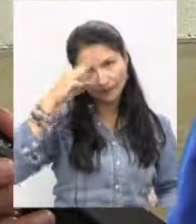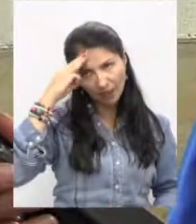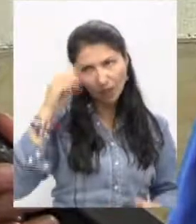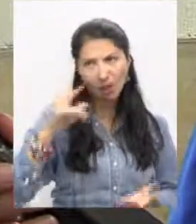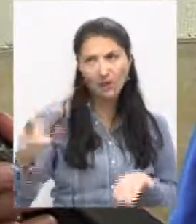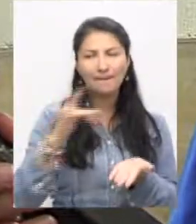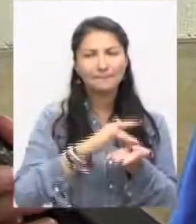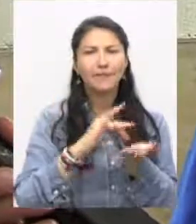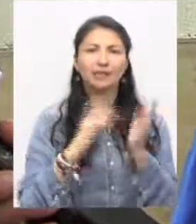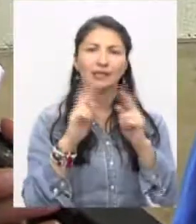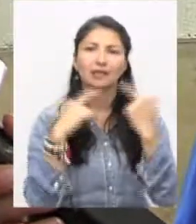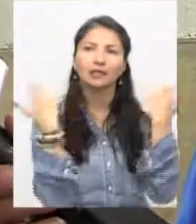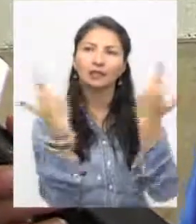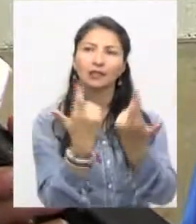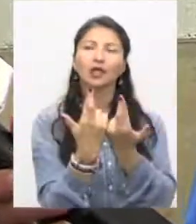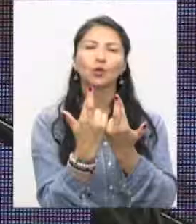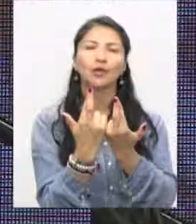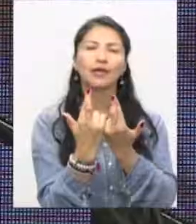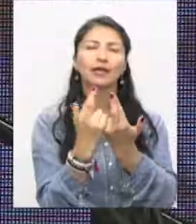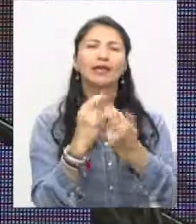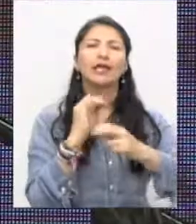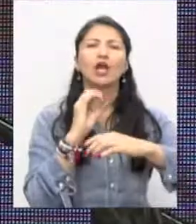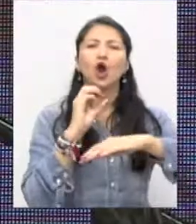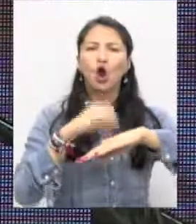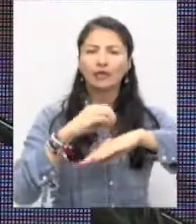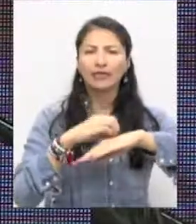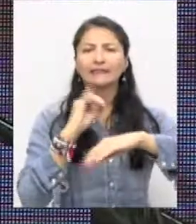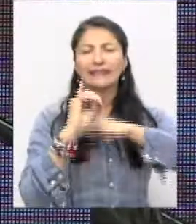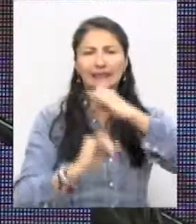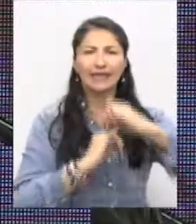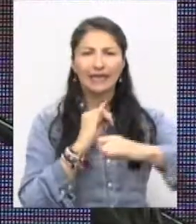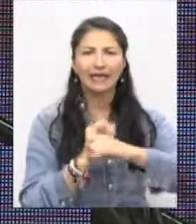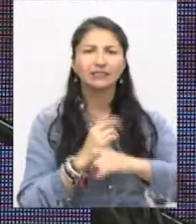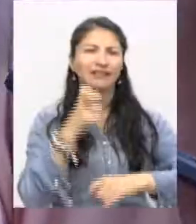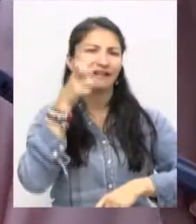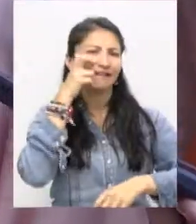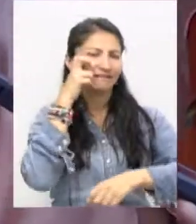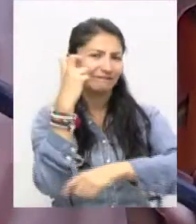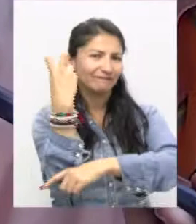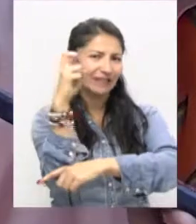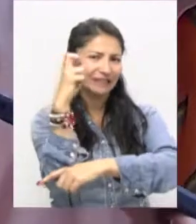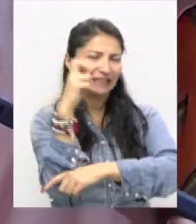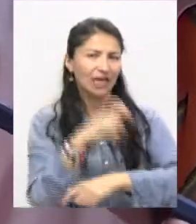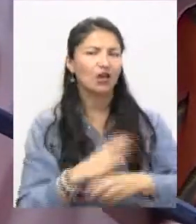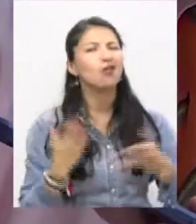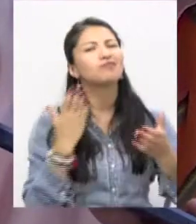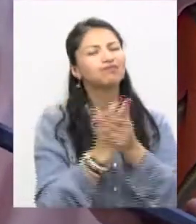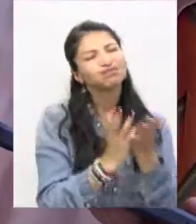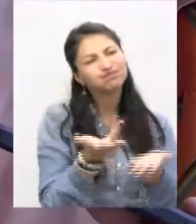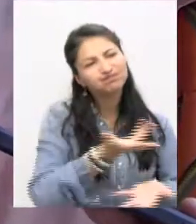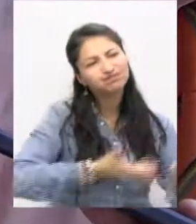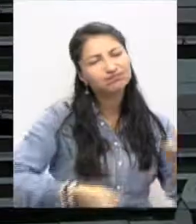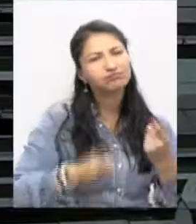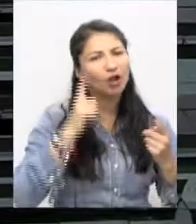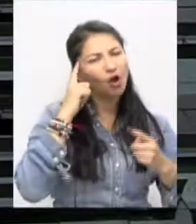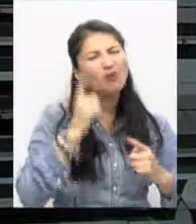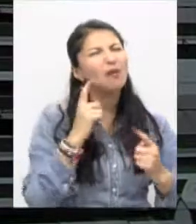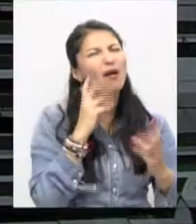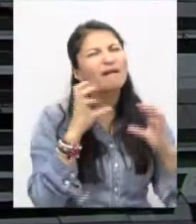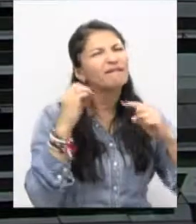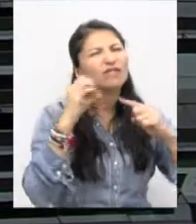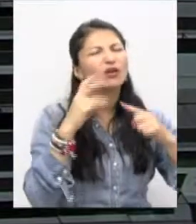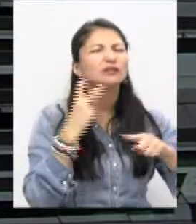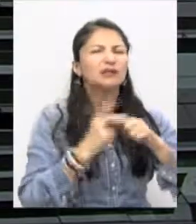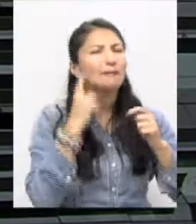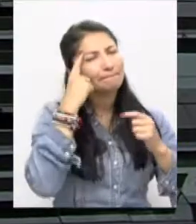Ciudad de México participó en la reunión de la Organización Internacional de Entidades Fiscalizadoras Superiores, INTOSAI, sobre